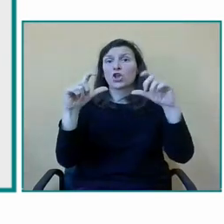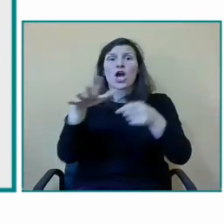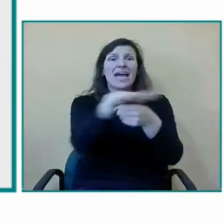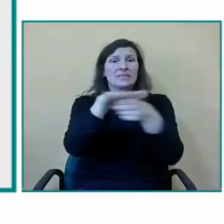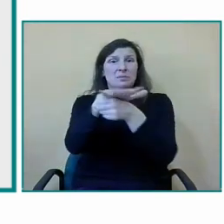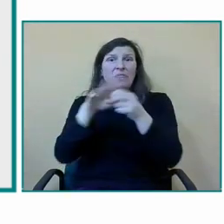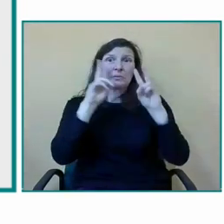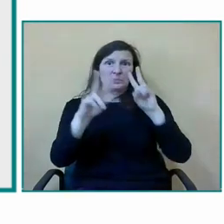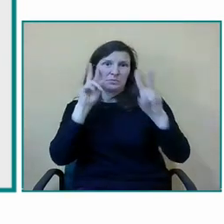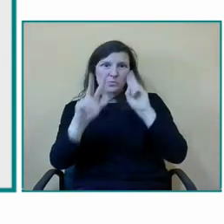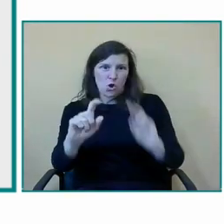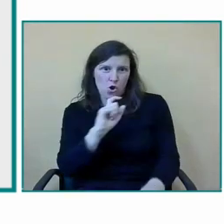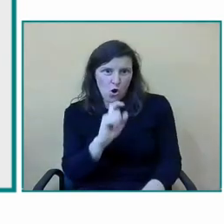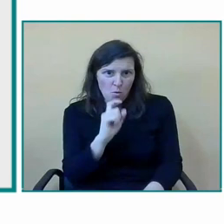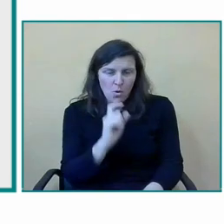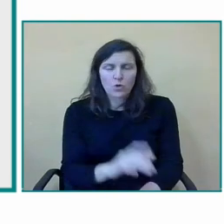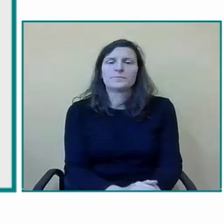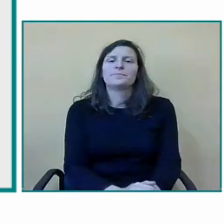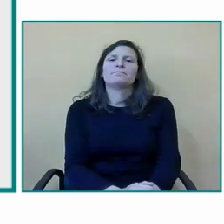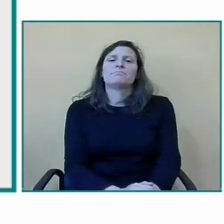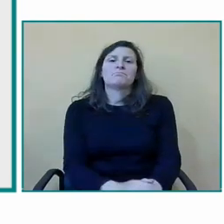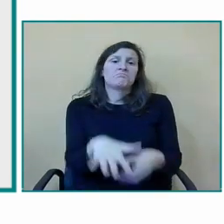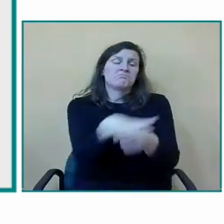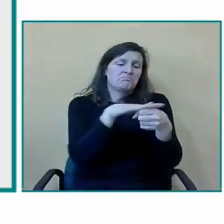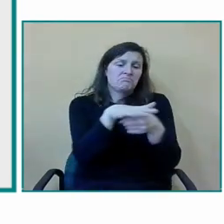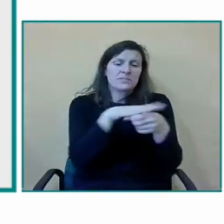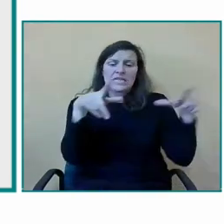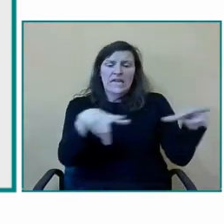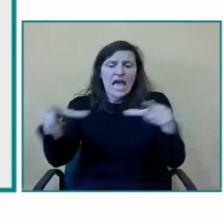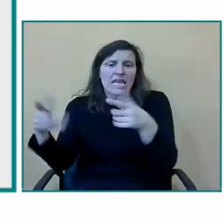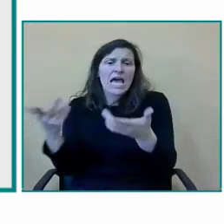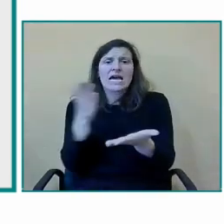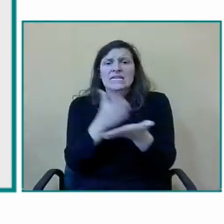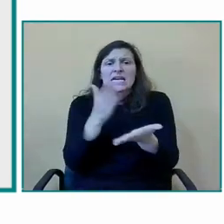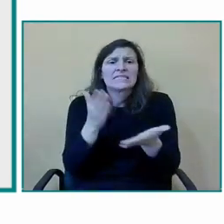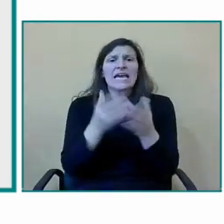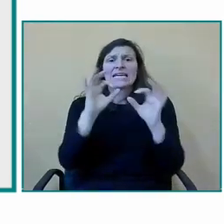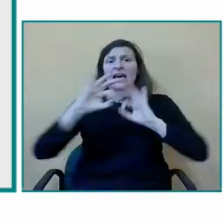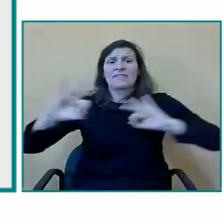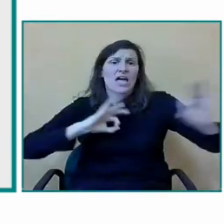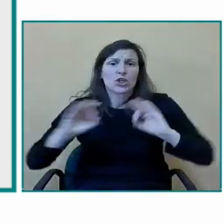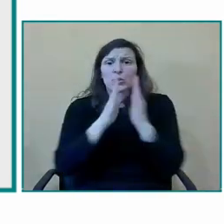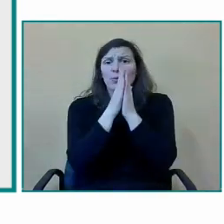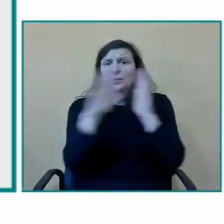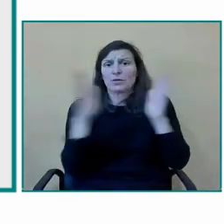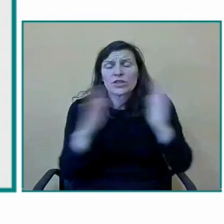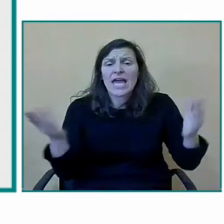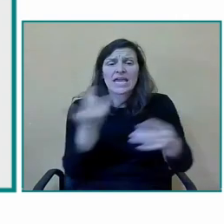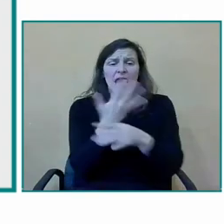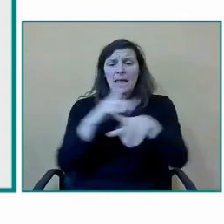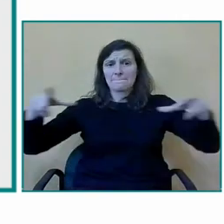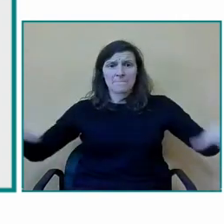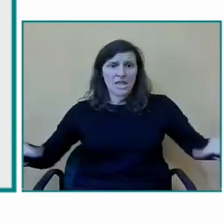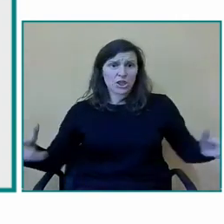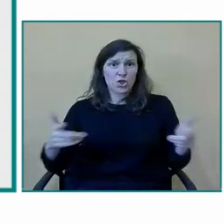espacios de nuestro centro podéis verlos las salas polivalentes el teatro la biblioteca lo que vienen siendo los